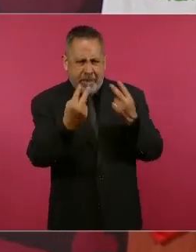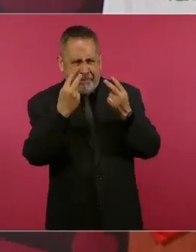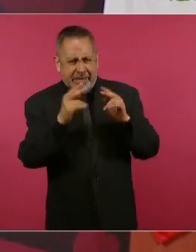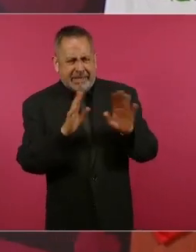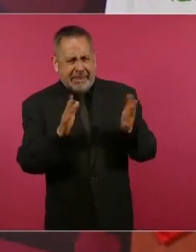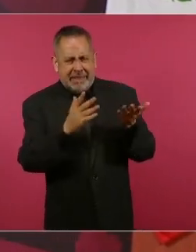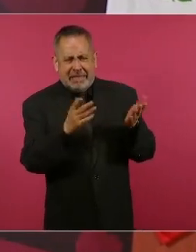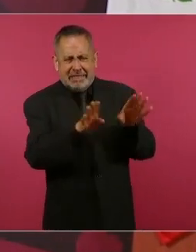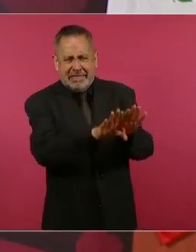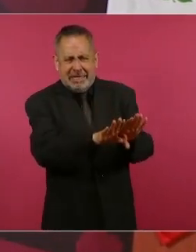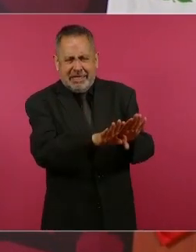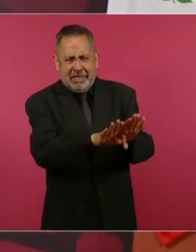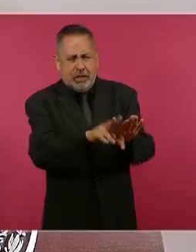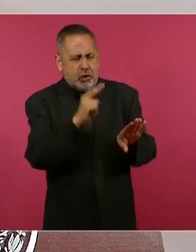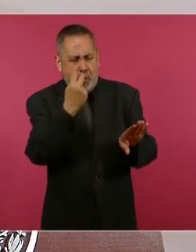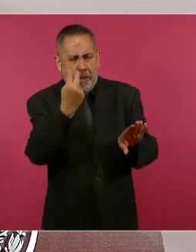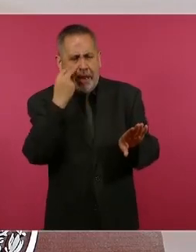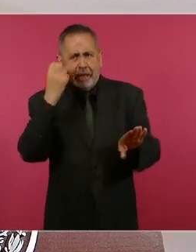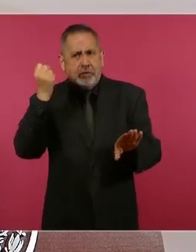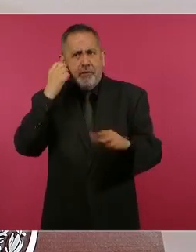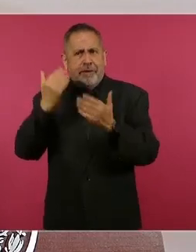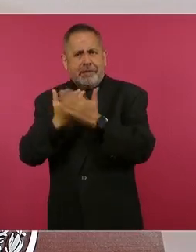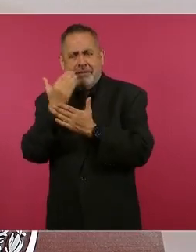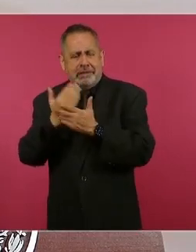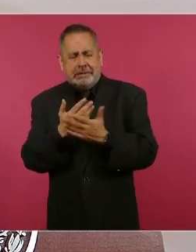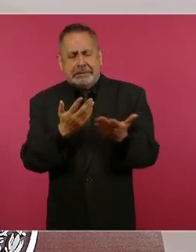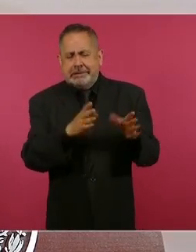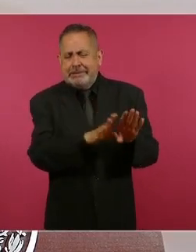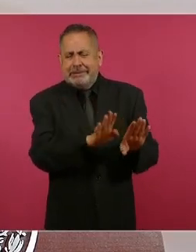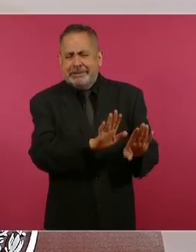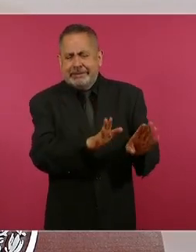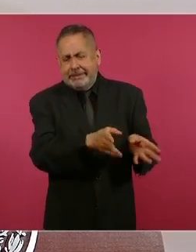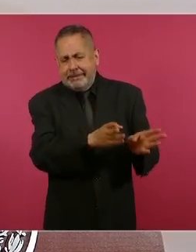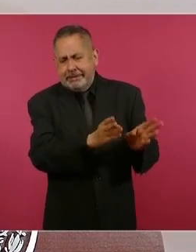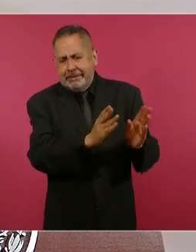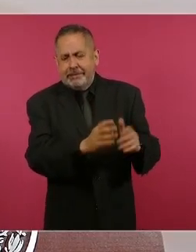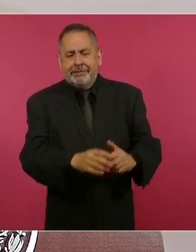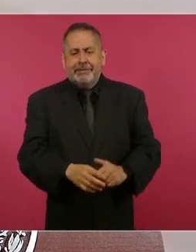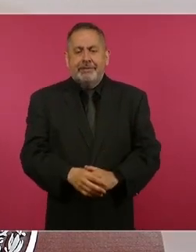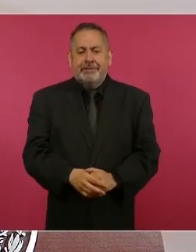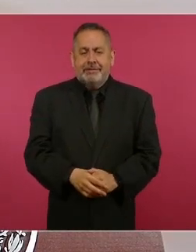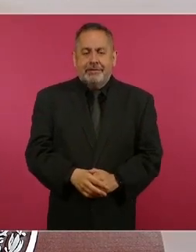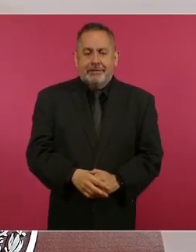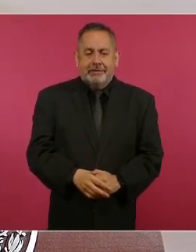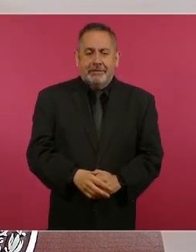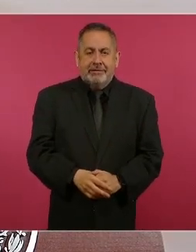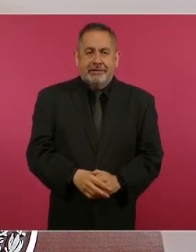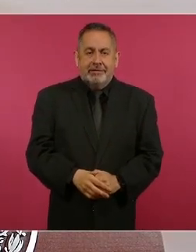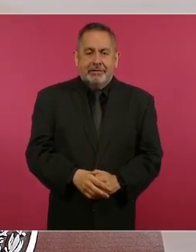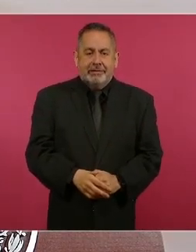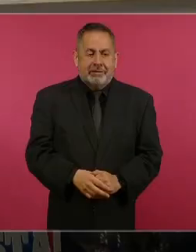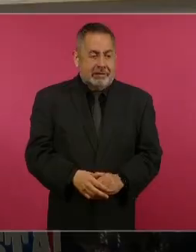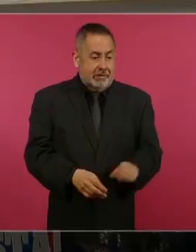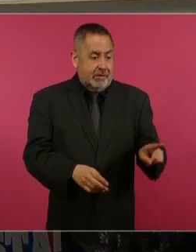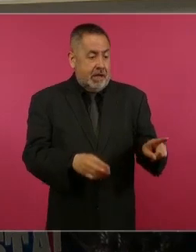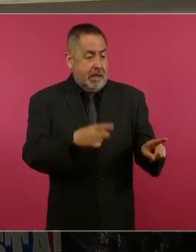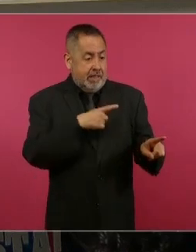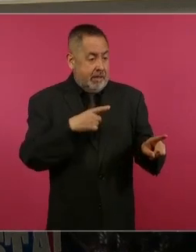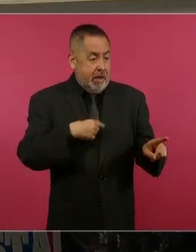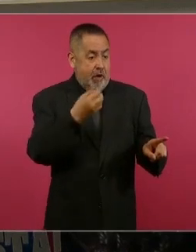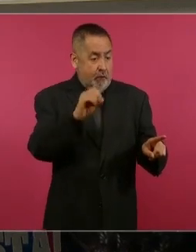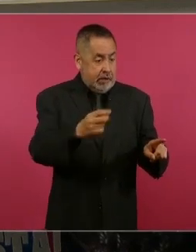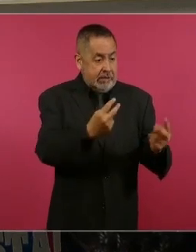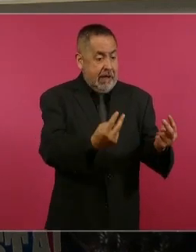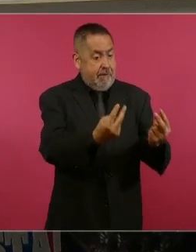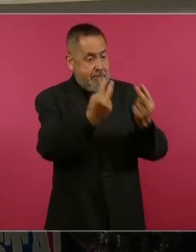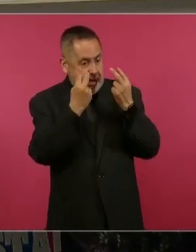no estás obligado, no debes de